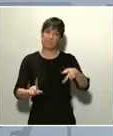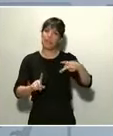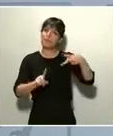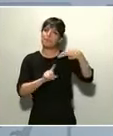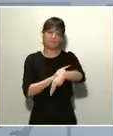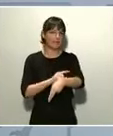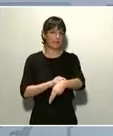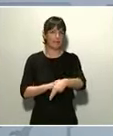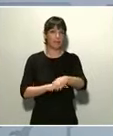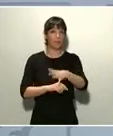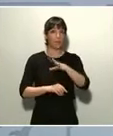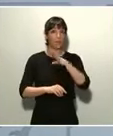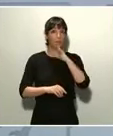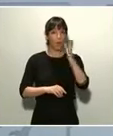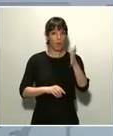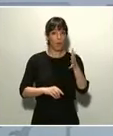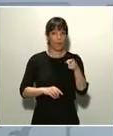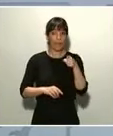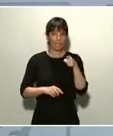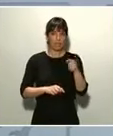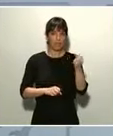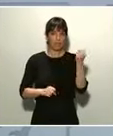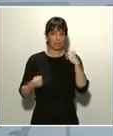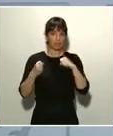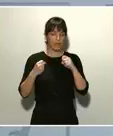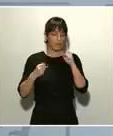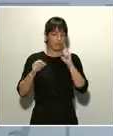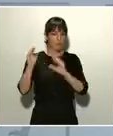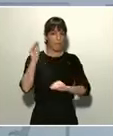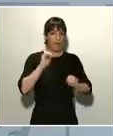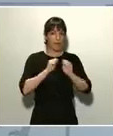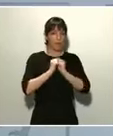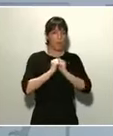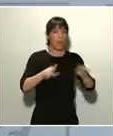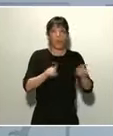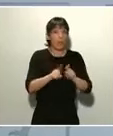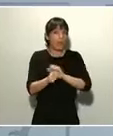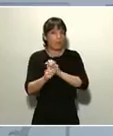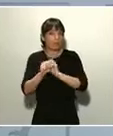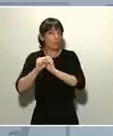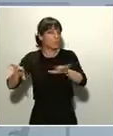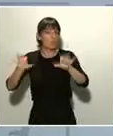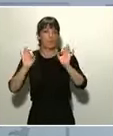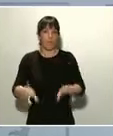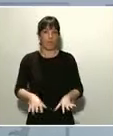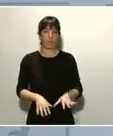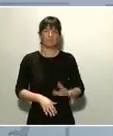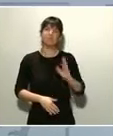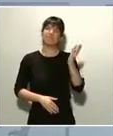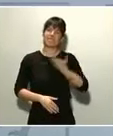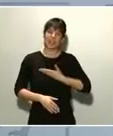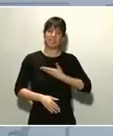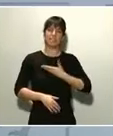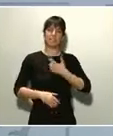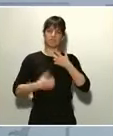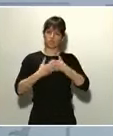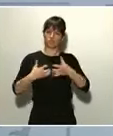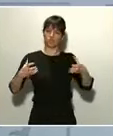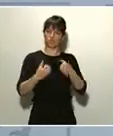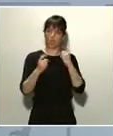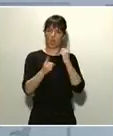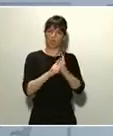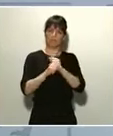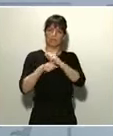propaga a la misma velocidad que el virus y es también dañino en nuestra batalla colectiva contra la pandemia. Hay quienes extienden